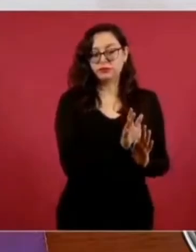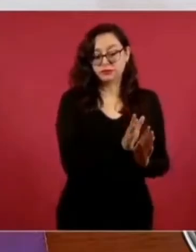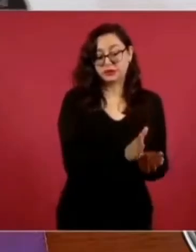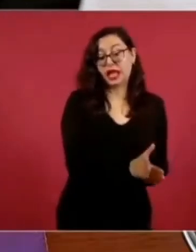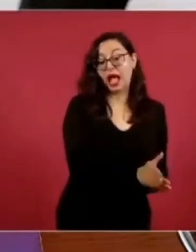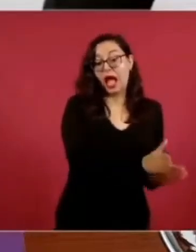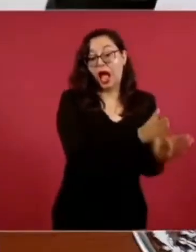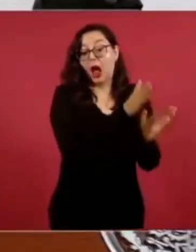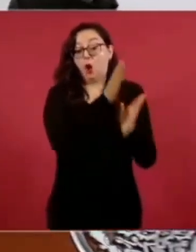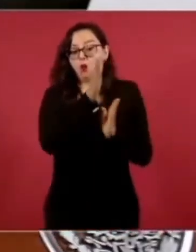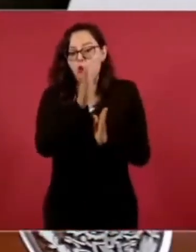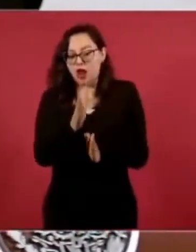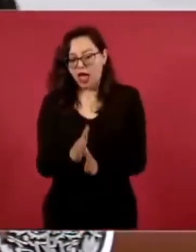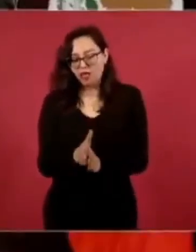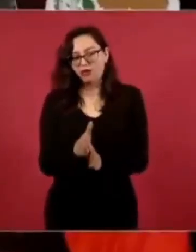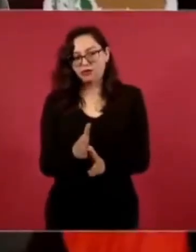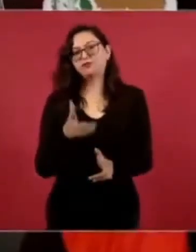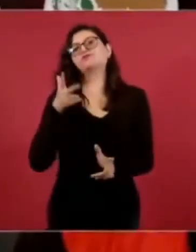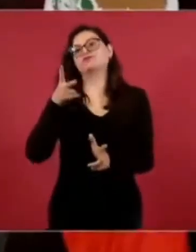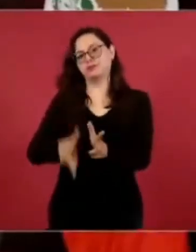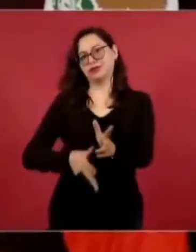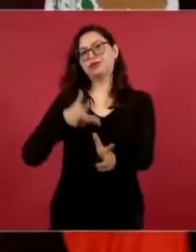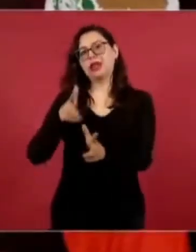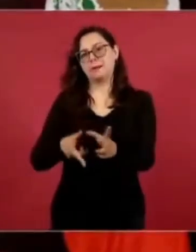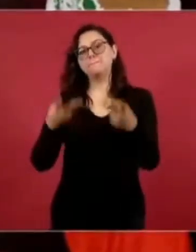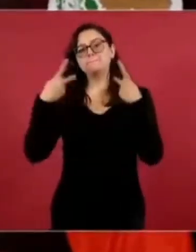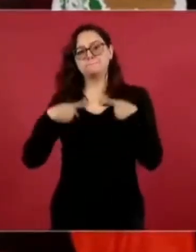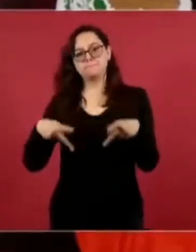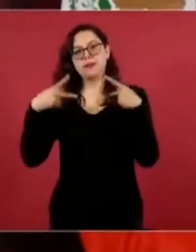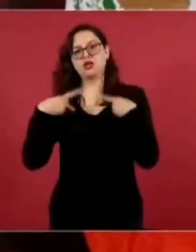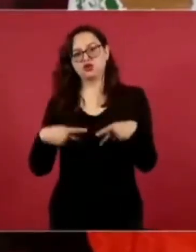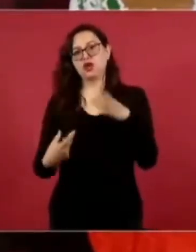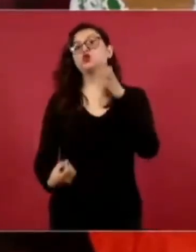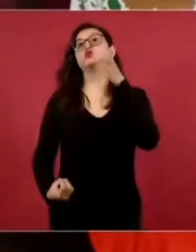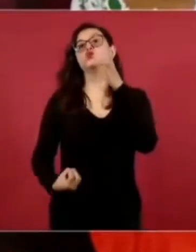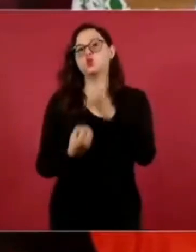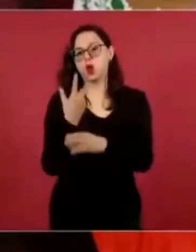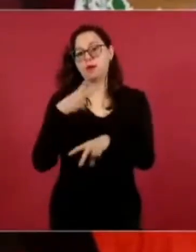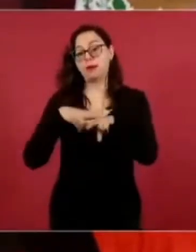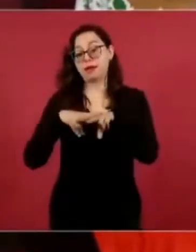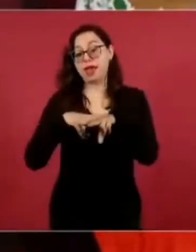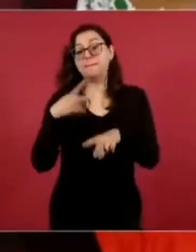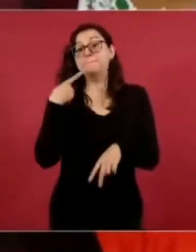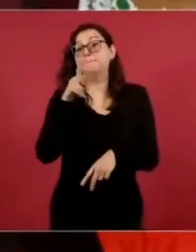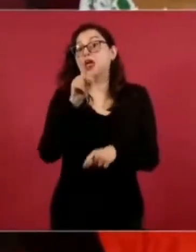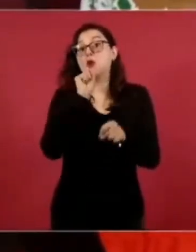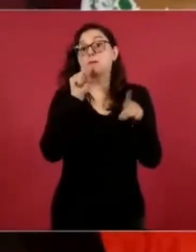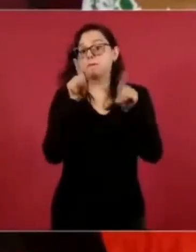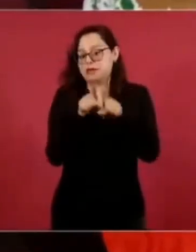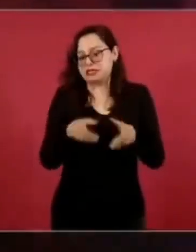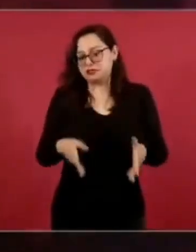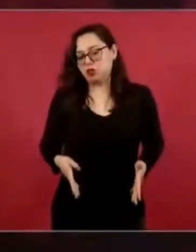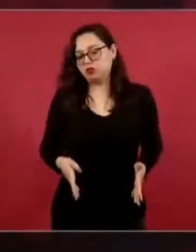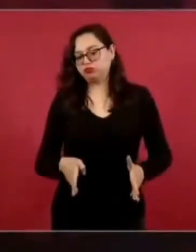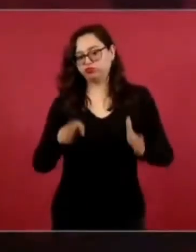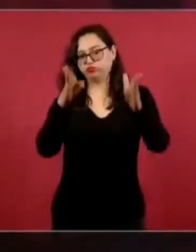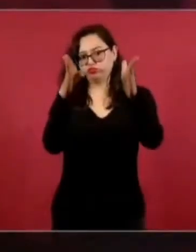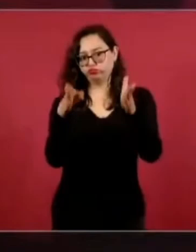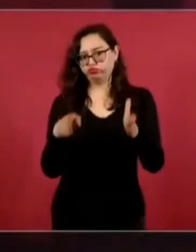y se está construyendo la vía nueva para el tren de pasajeros,